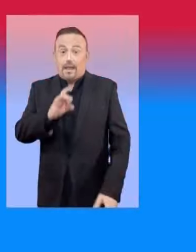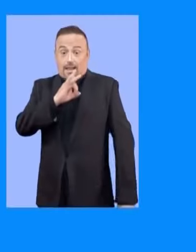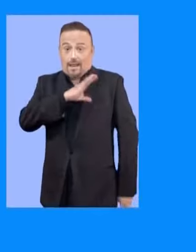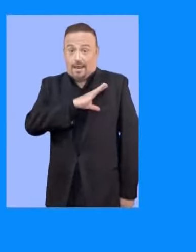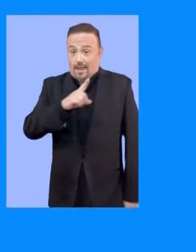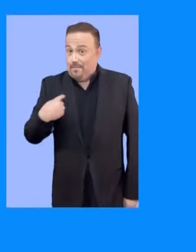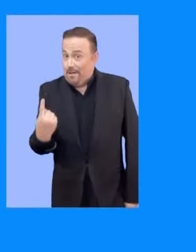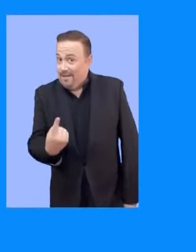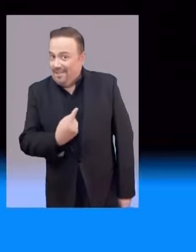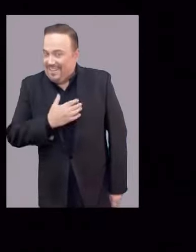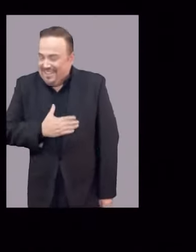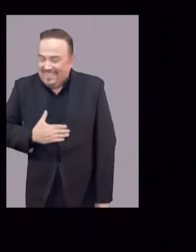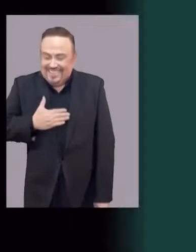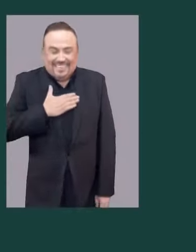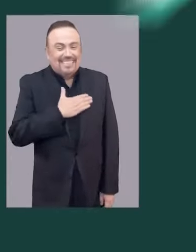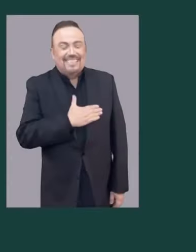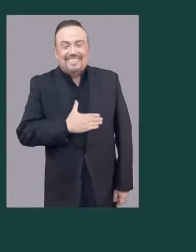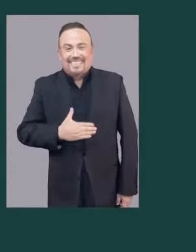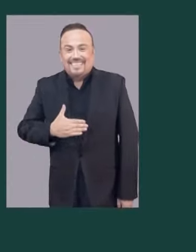El Chile que queremos.